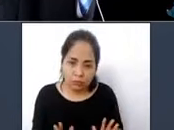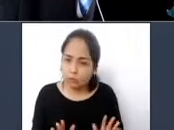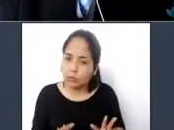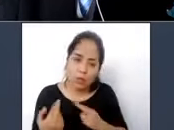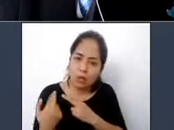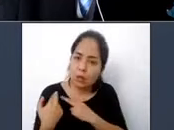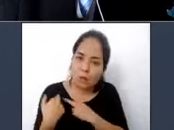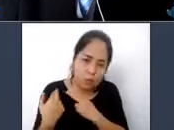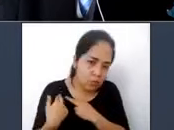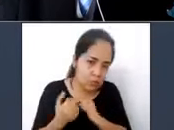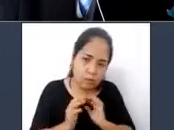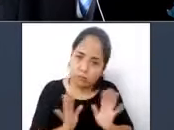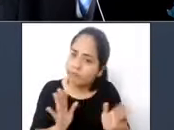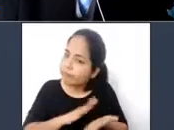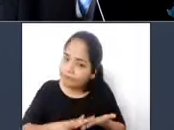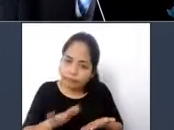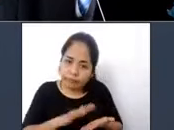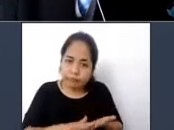responsabilidad.